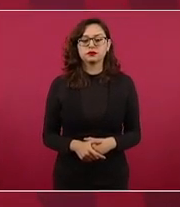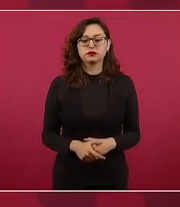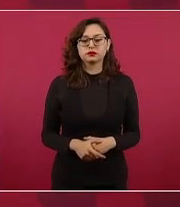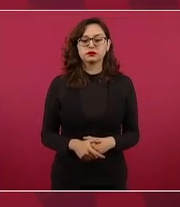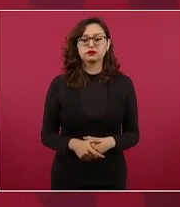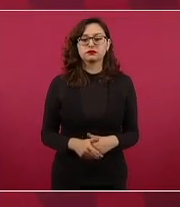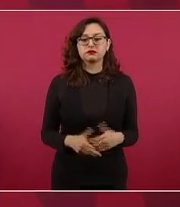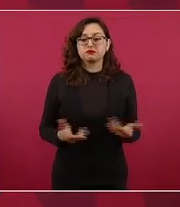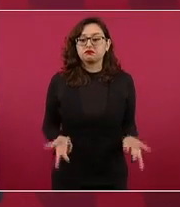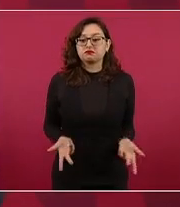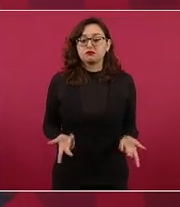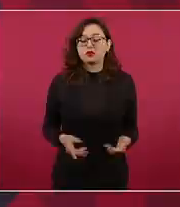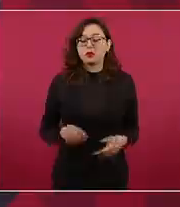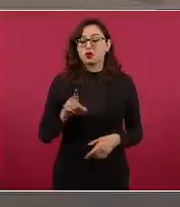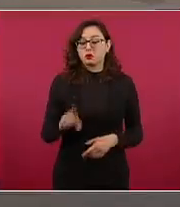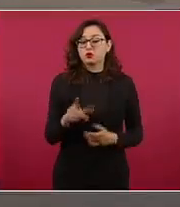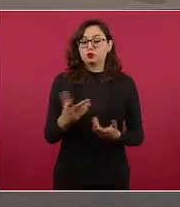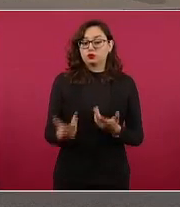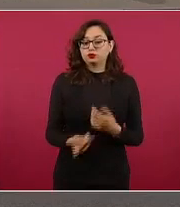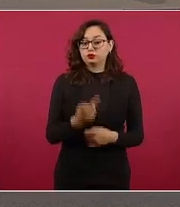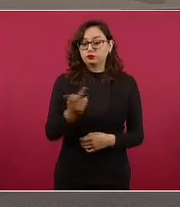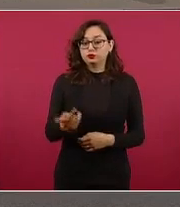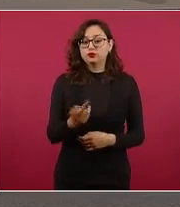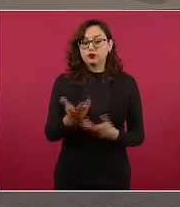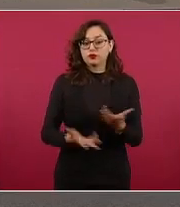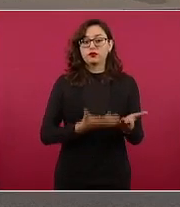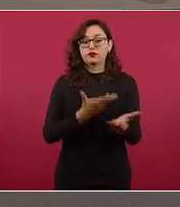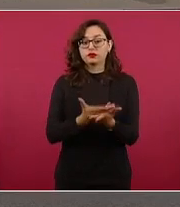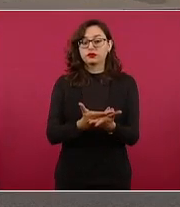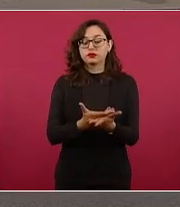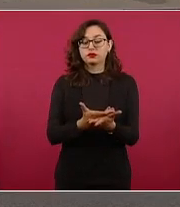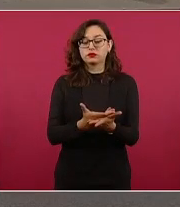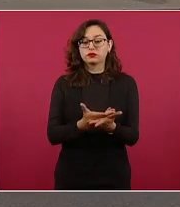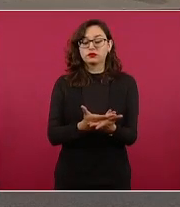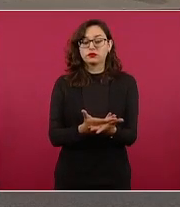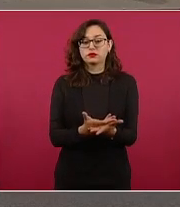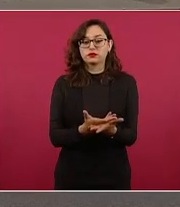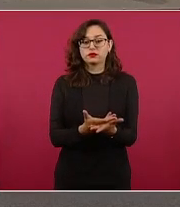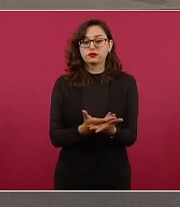esto que tú estás planteando no tiene